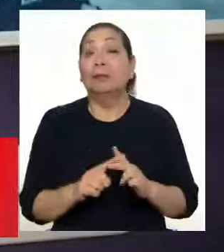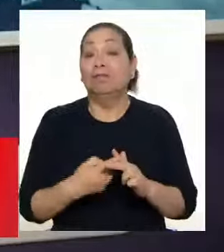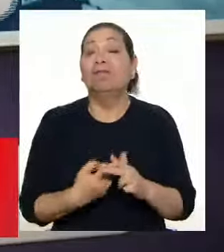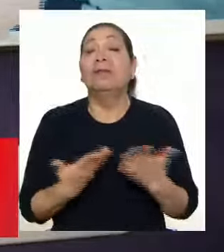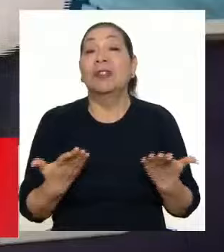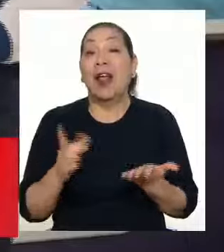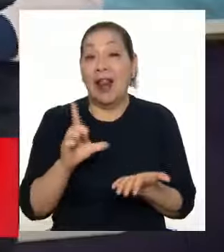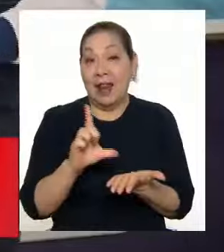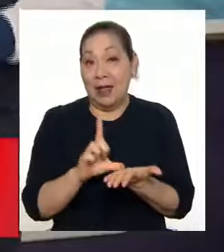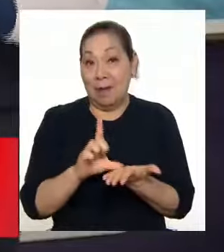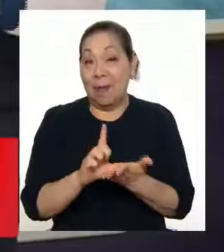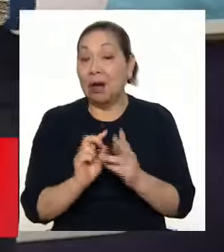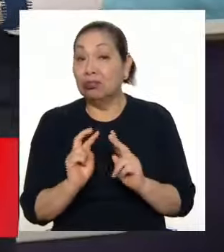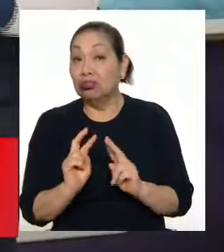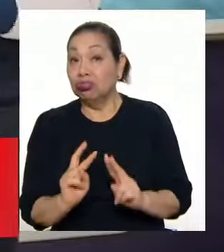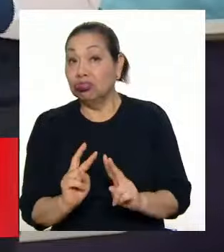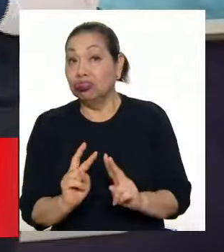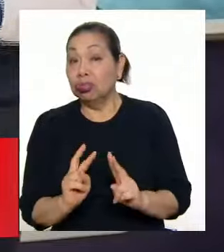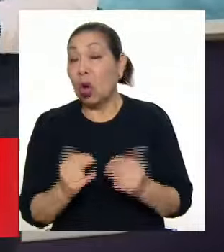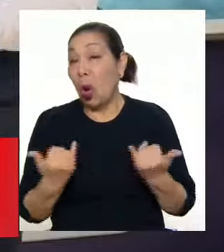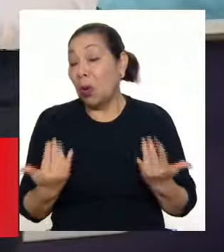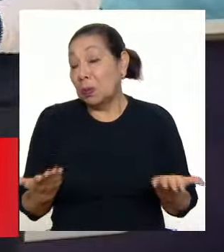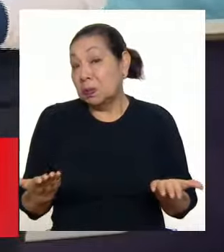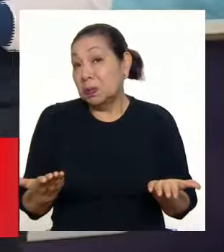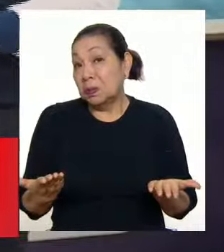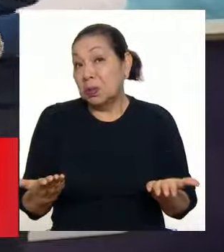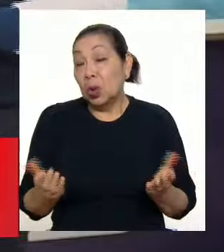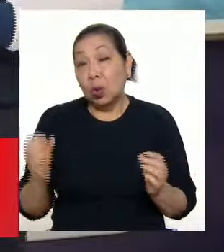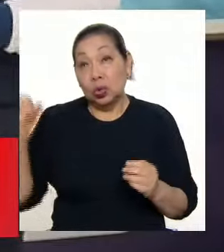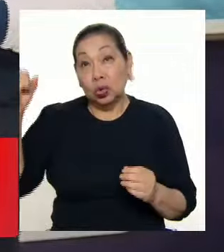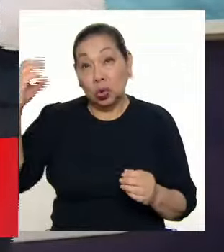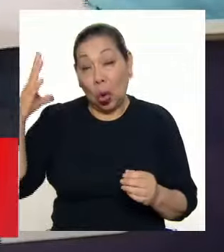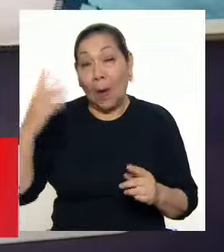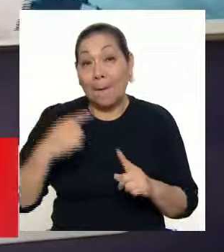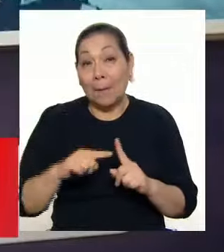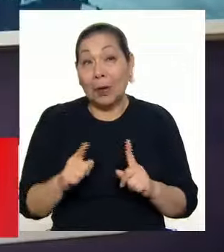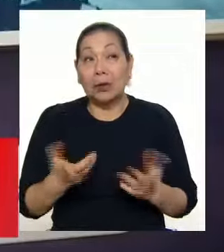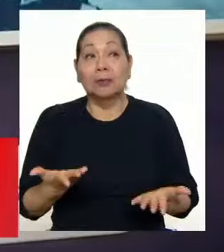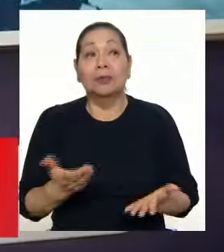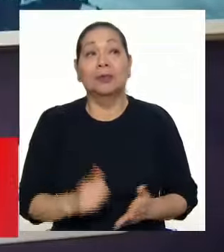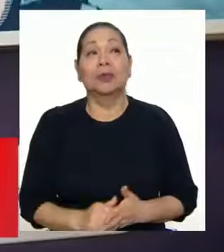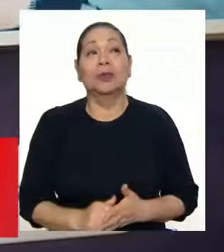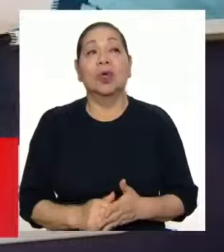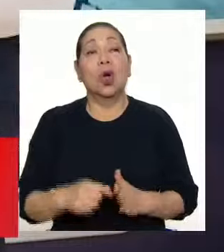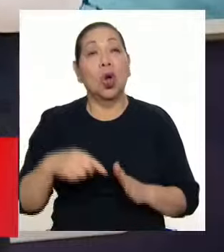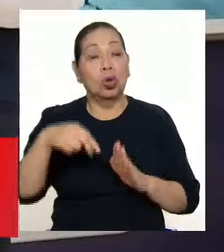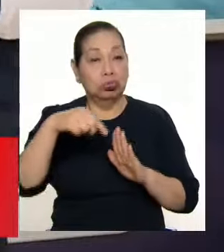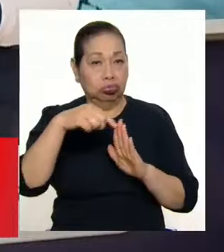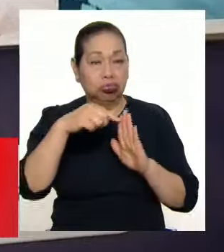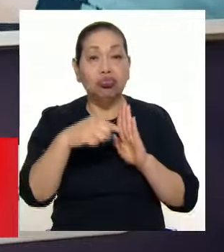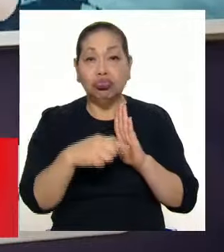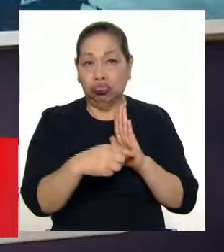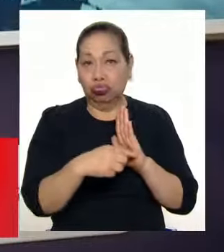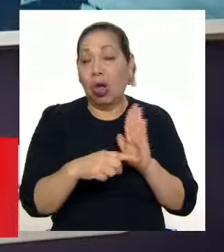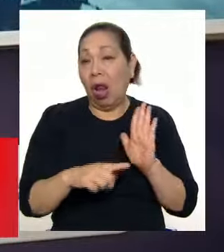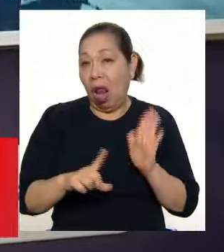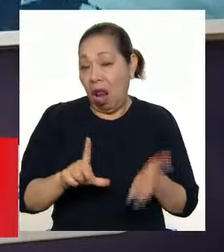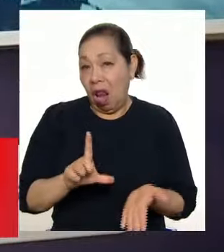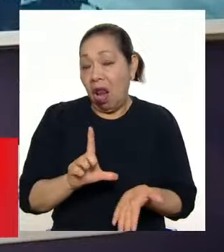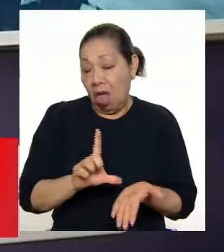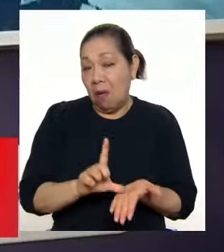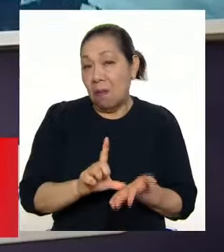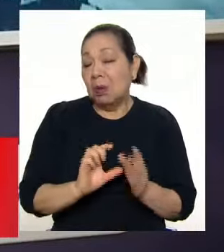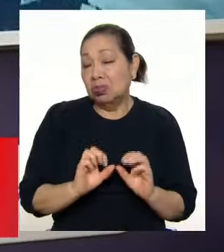Comenzamos con Lima Metropolitana, pues para hoy tenemos probabilidad de brillo solar principalmente hacia los sectores norte y Y estimamos valores